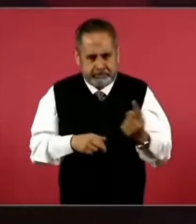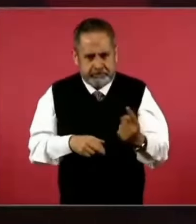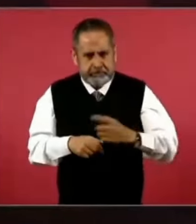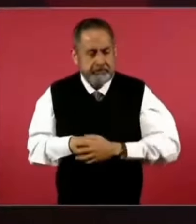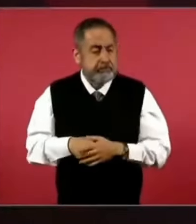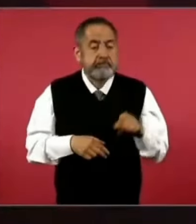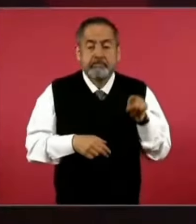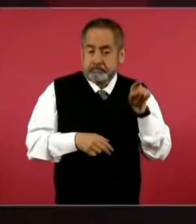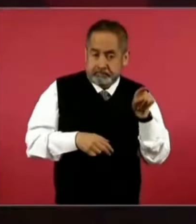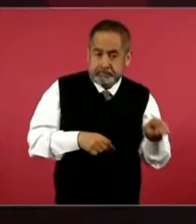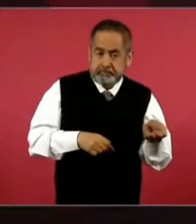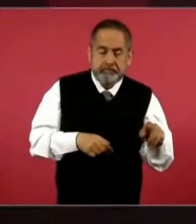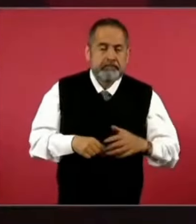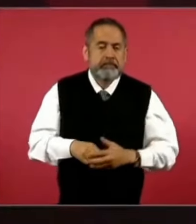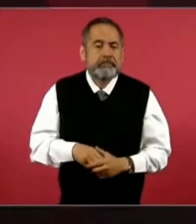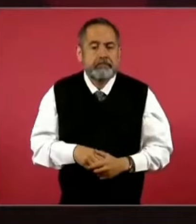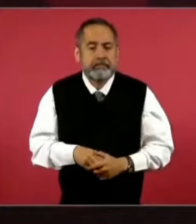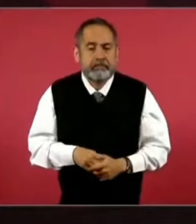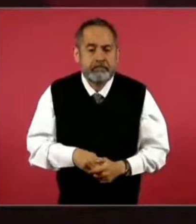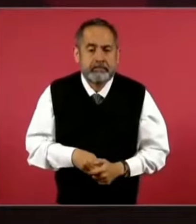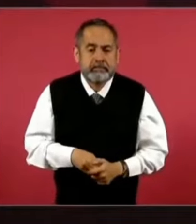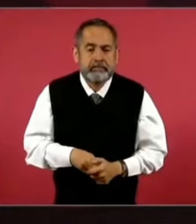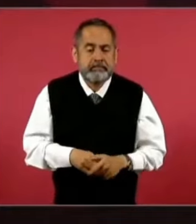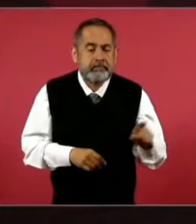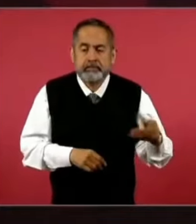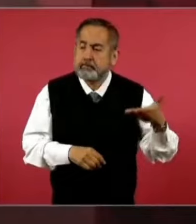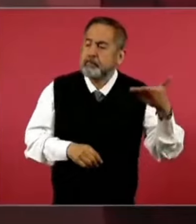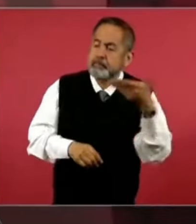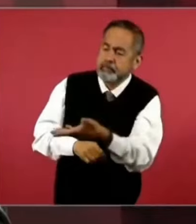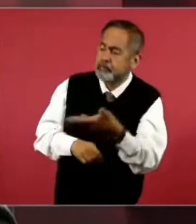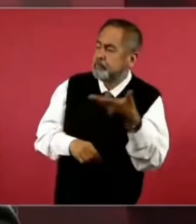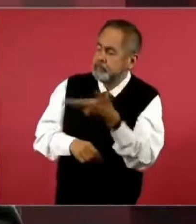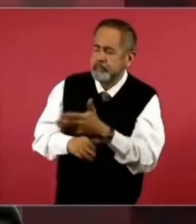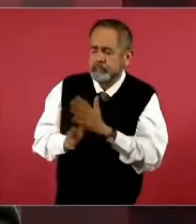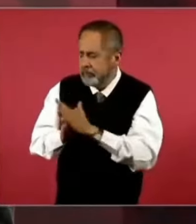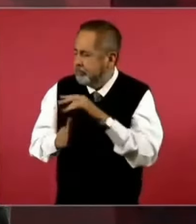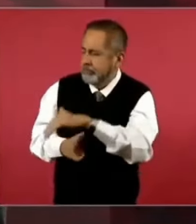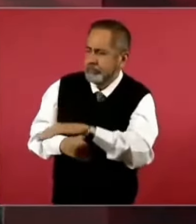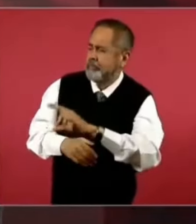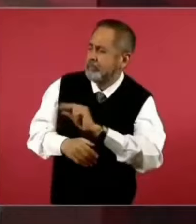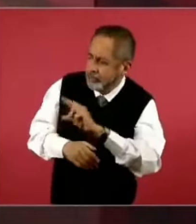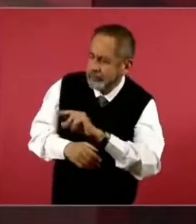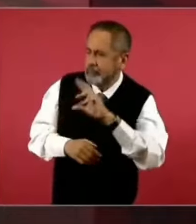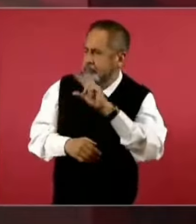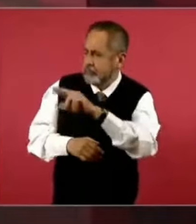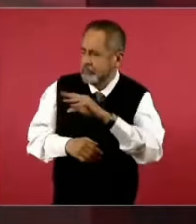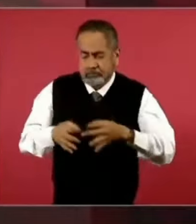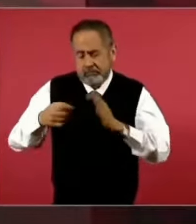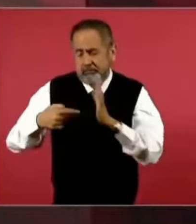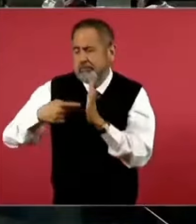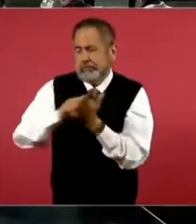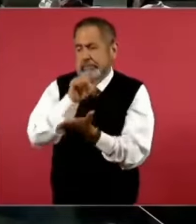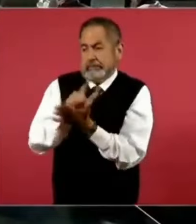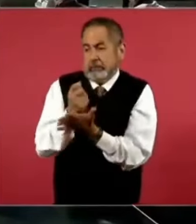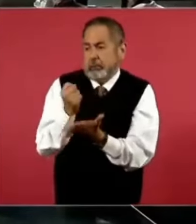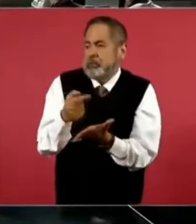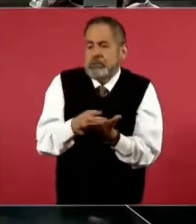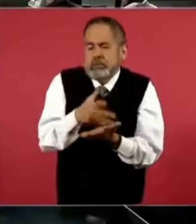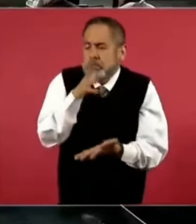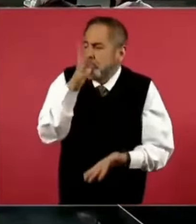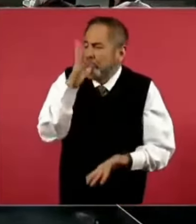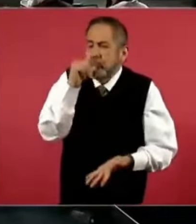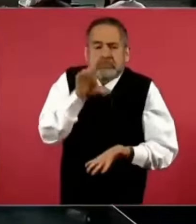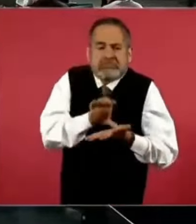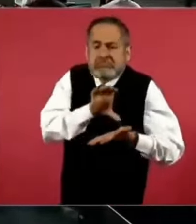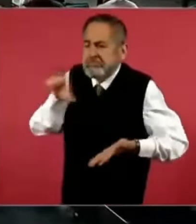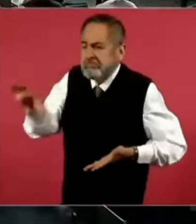pidiendo que no se aplique la ley.